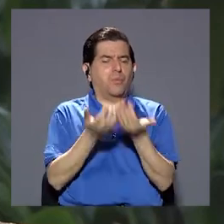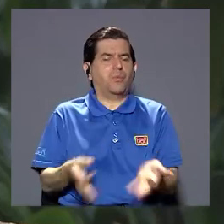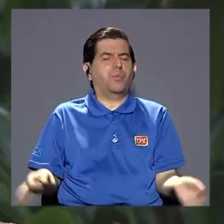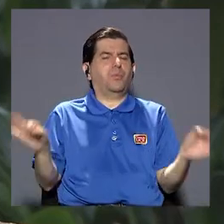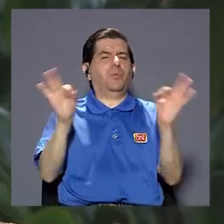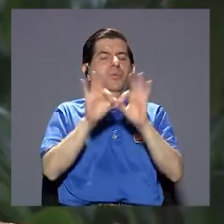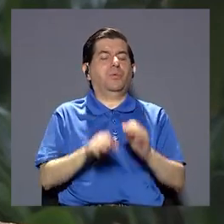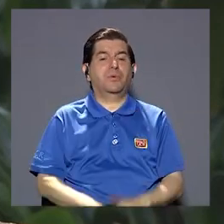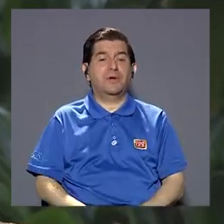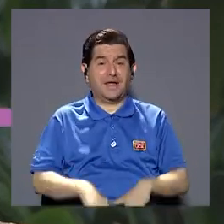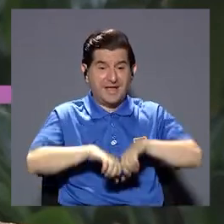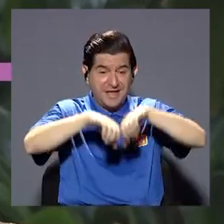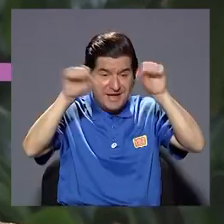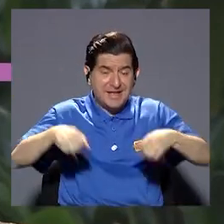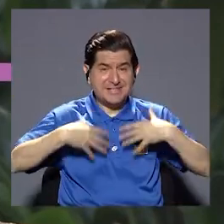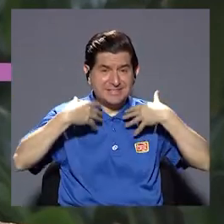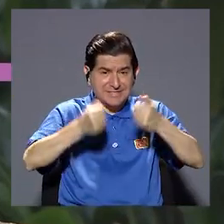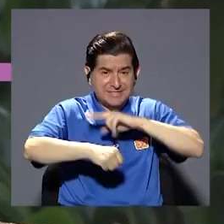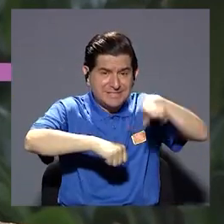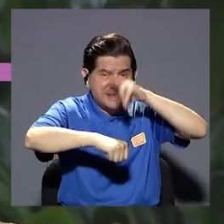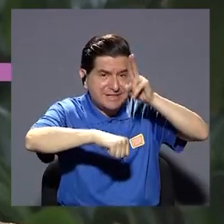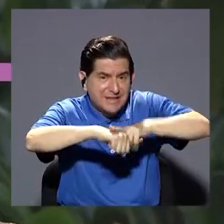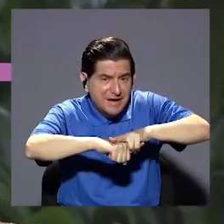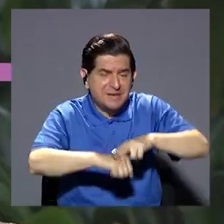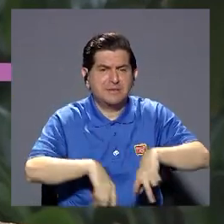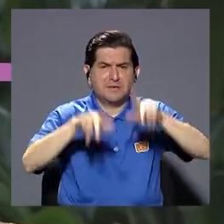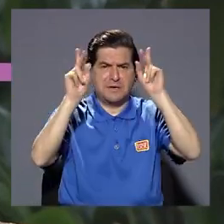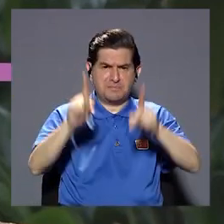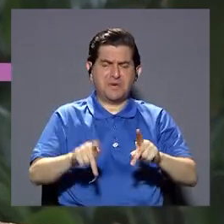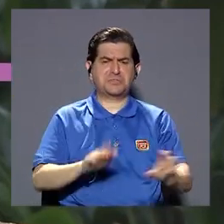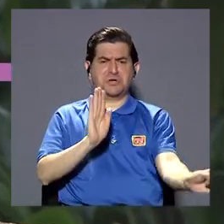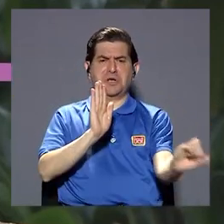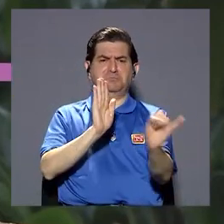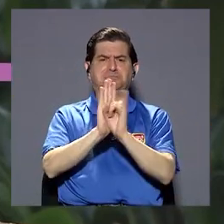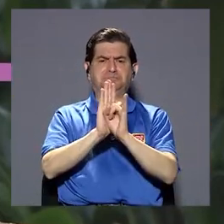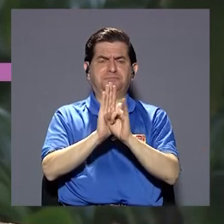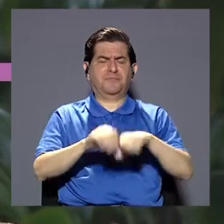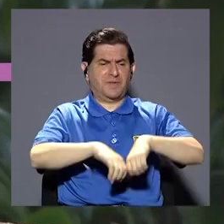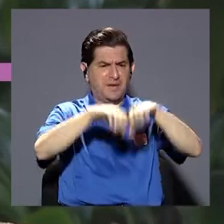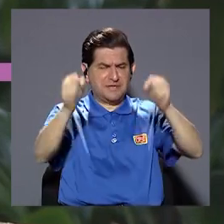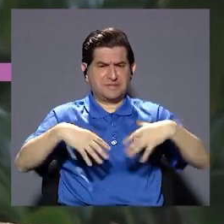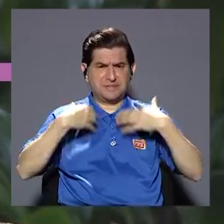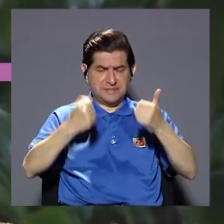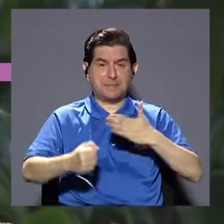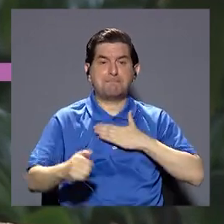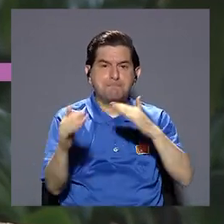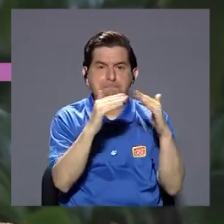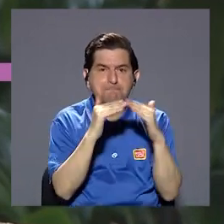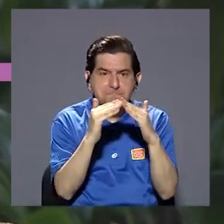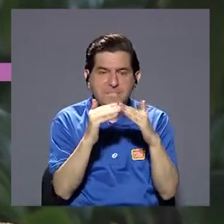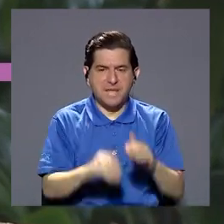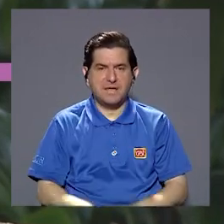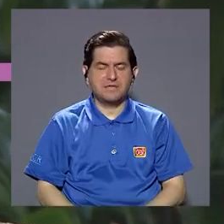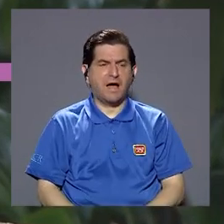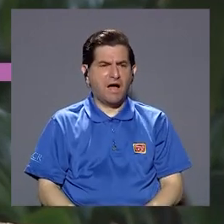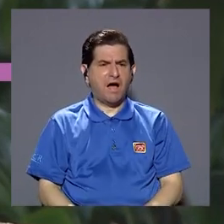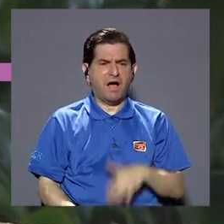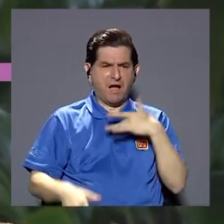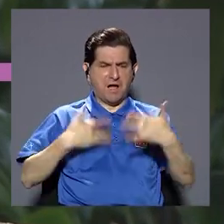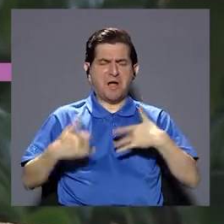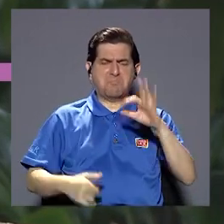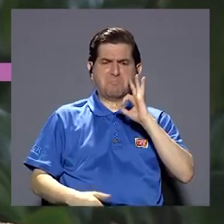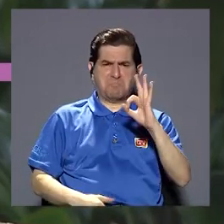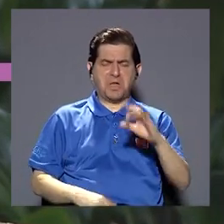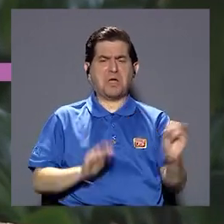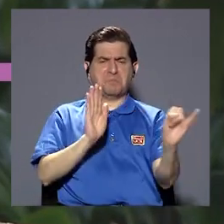atendida y que su necesidad es importante para nosotros y ese es un gran reto muy importante que dentro del sistema de